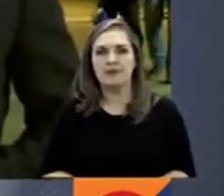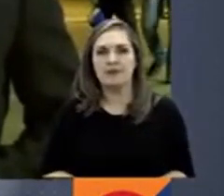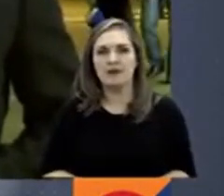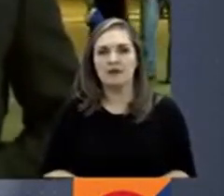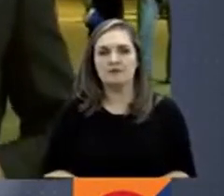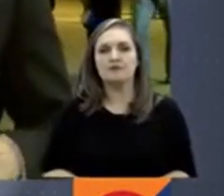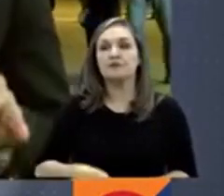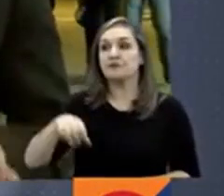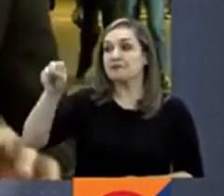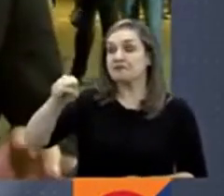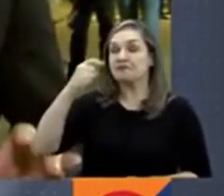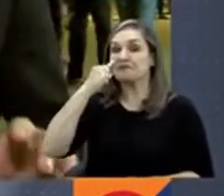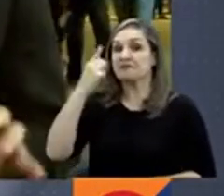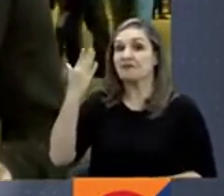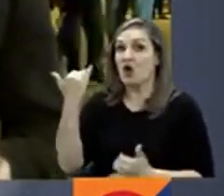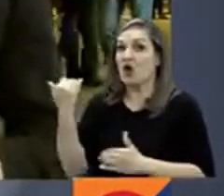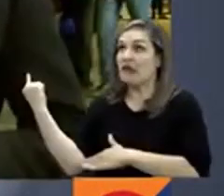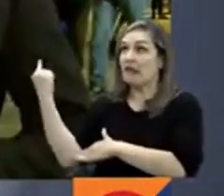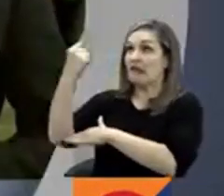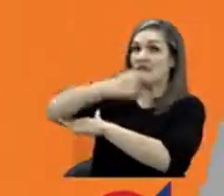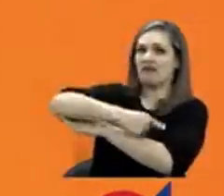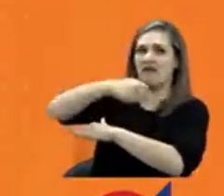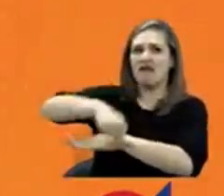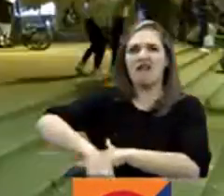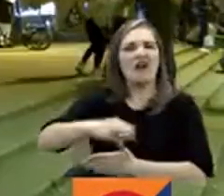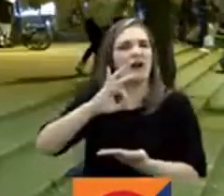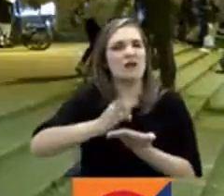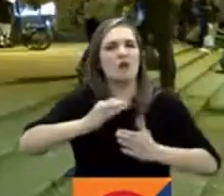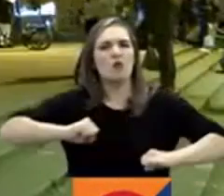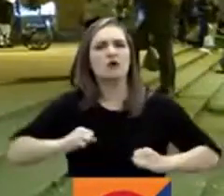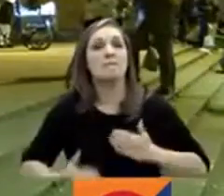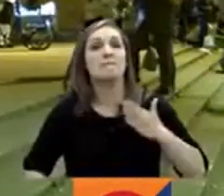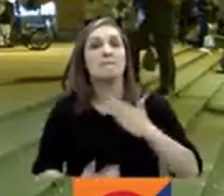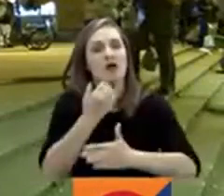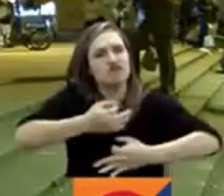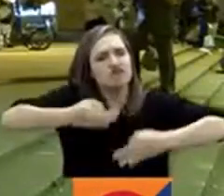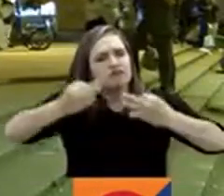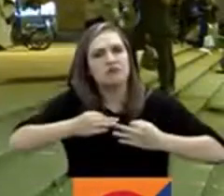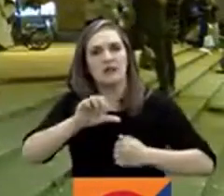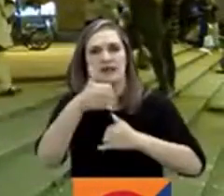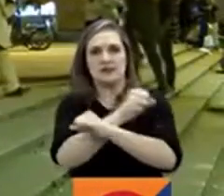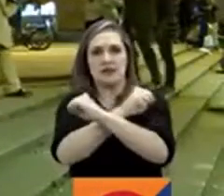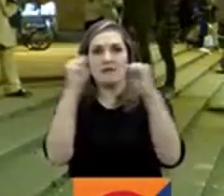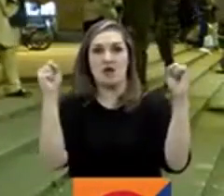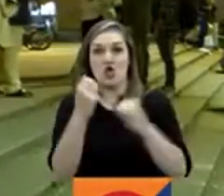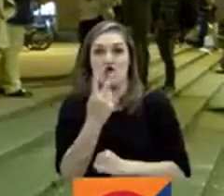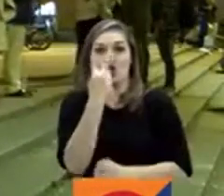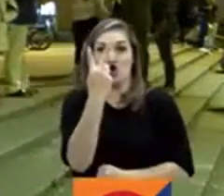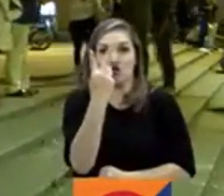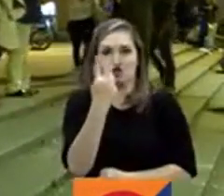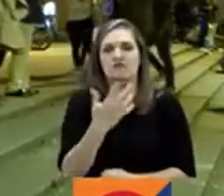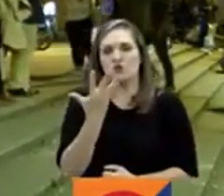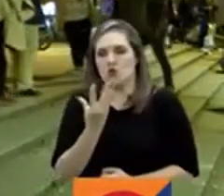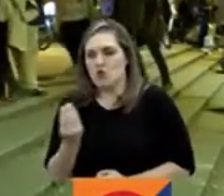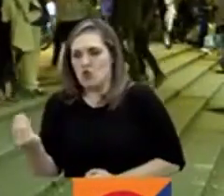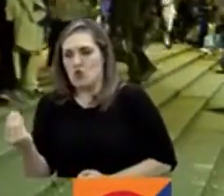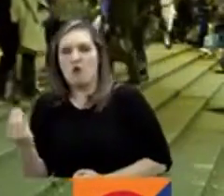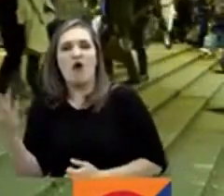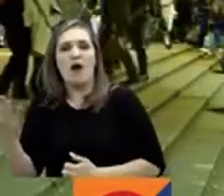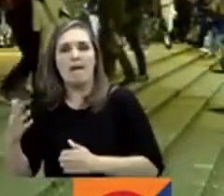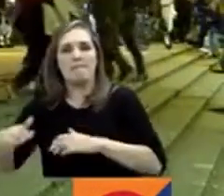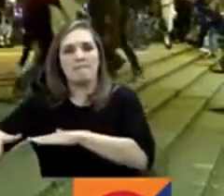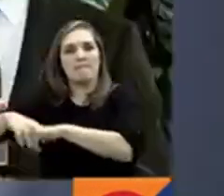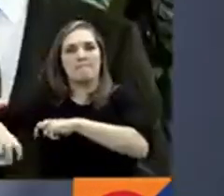Sí, Luisa, mire, la jornada de manifestaciones aquí en la capital del país inició a las 10 de la mañana. Dos marchas salieron, una desde el Parque Nacional y otra desde el